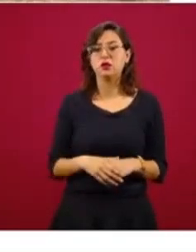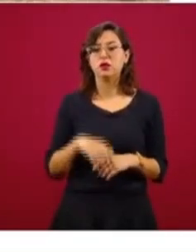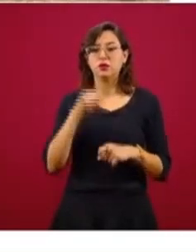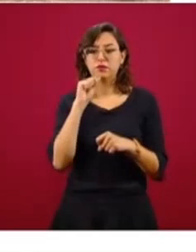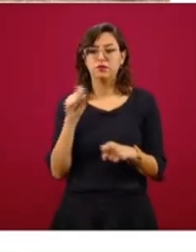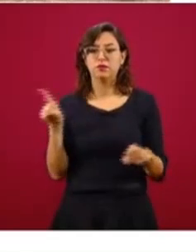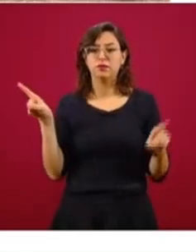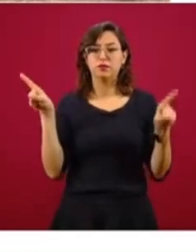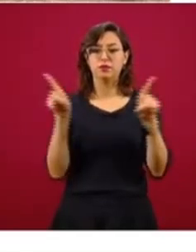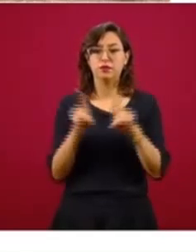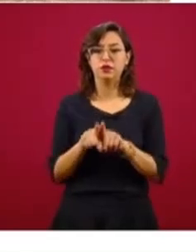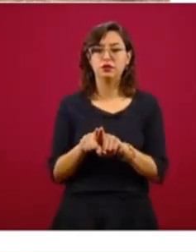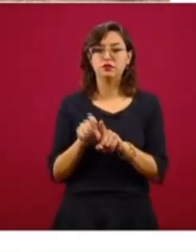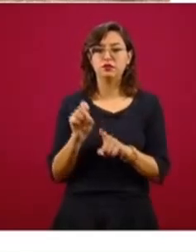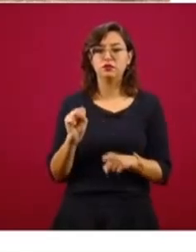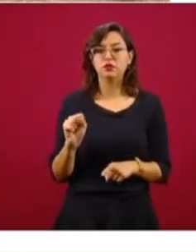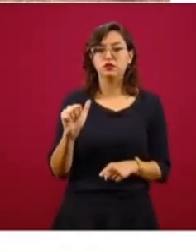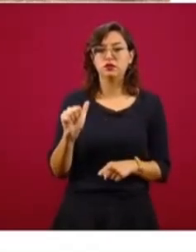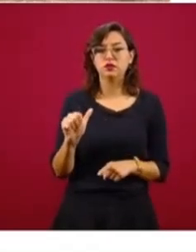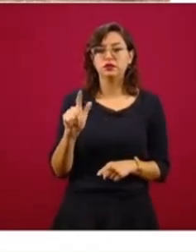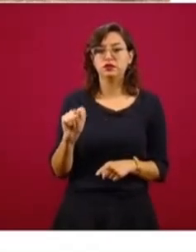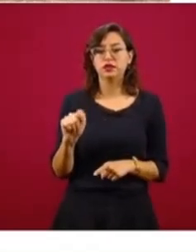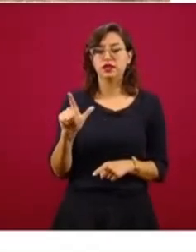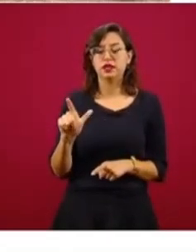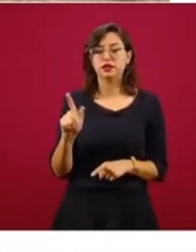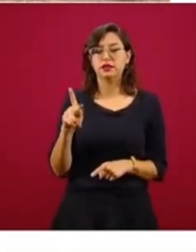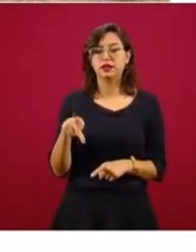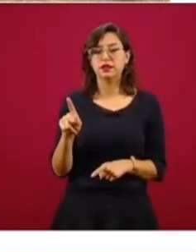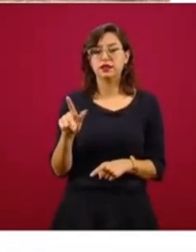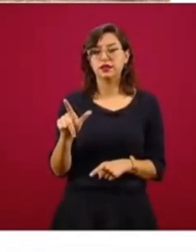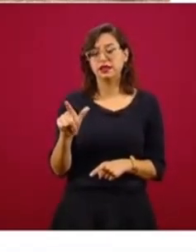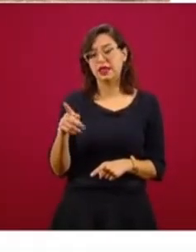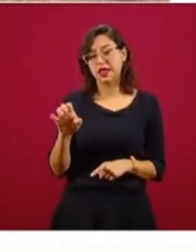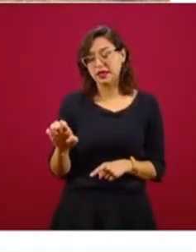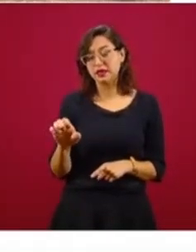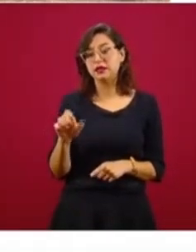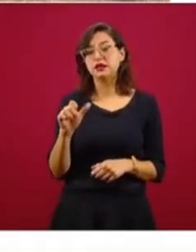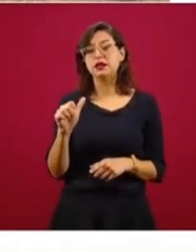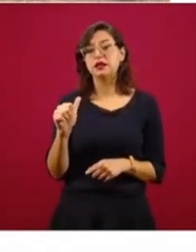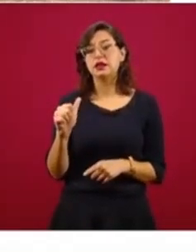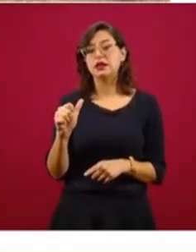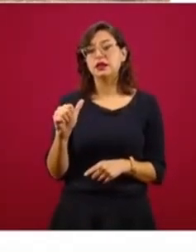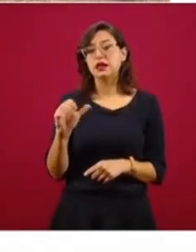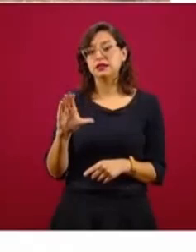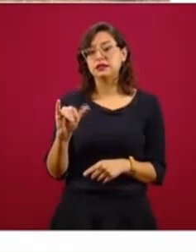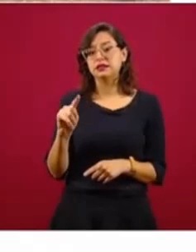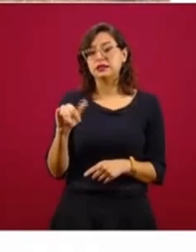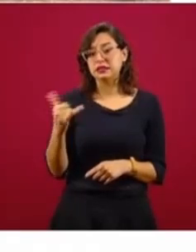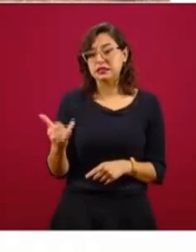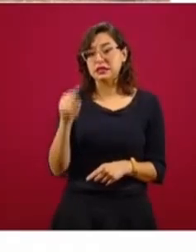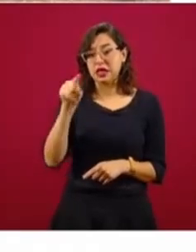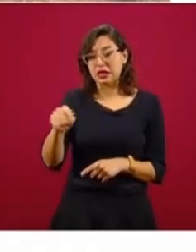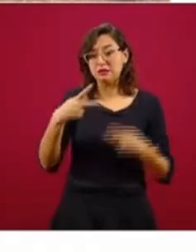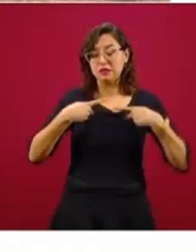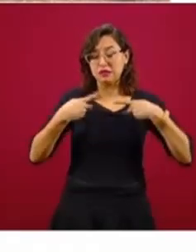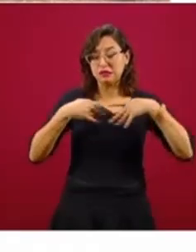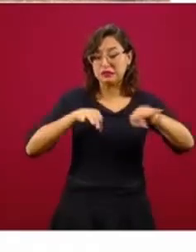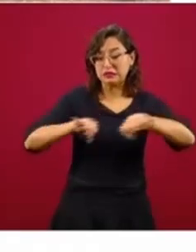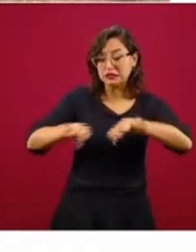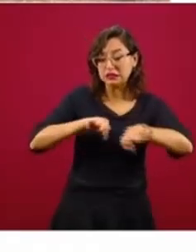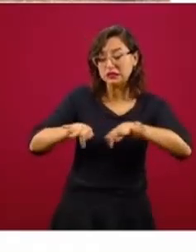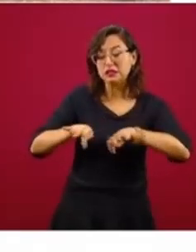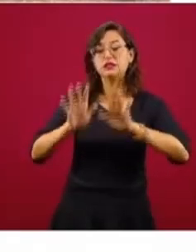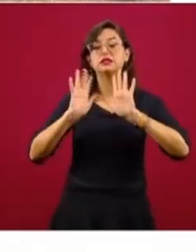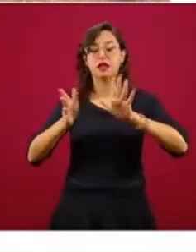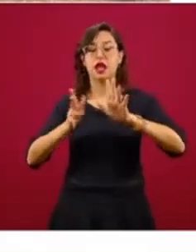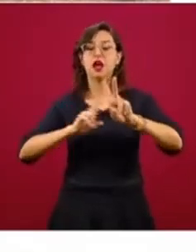ya el consulado está haciendo visitas a los lugares donde trabajan mexicanas y mexicanos para verificar